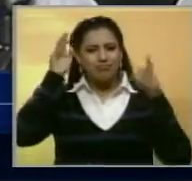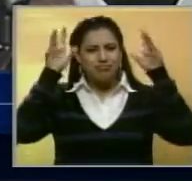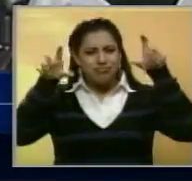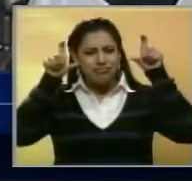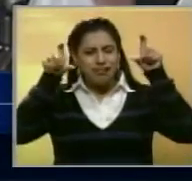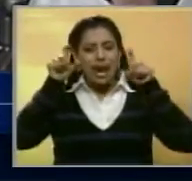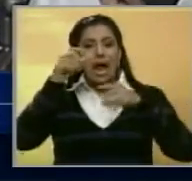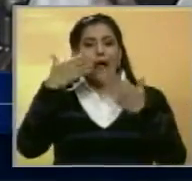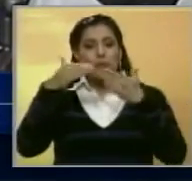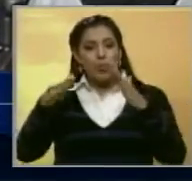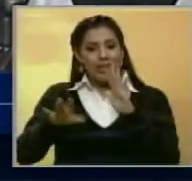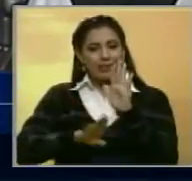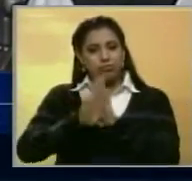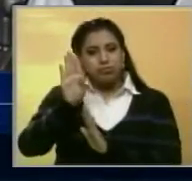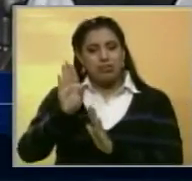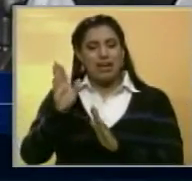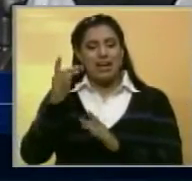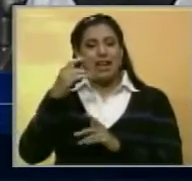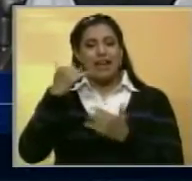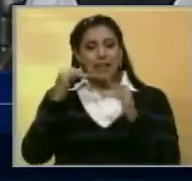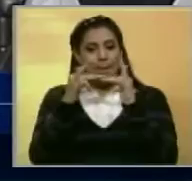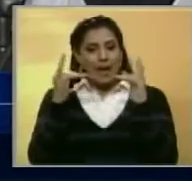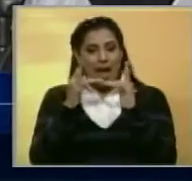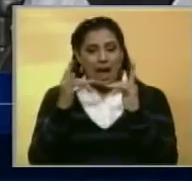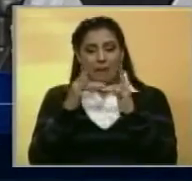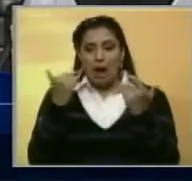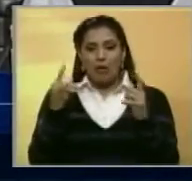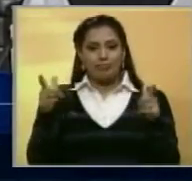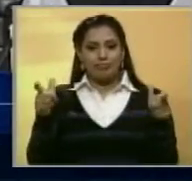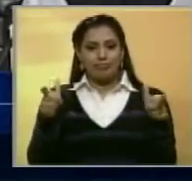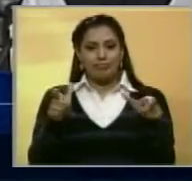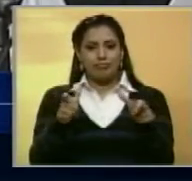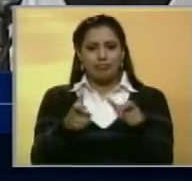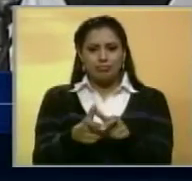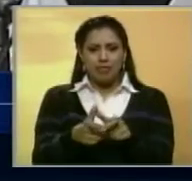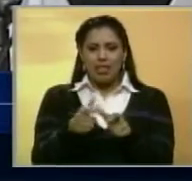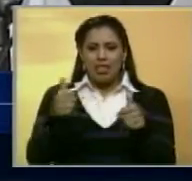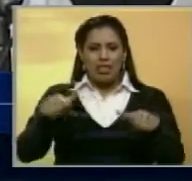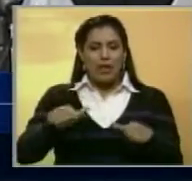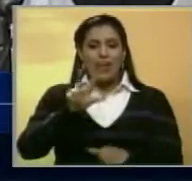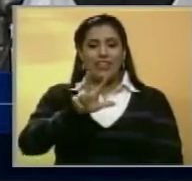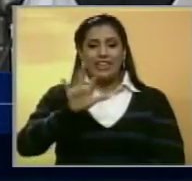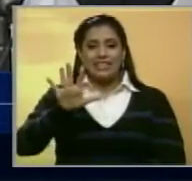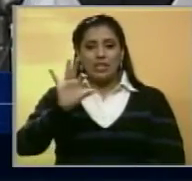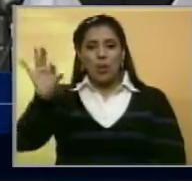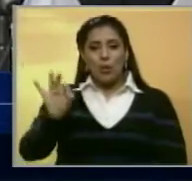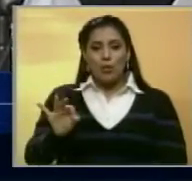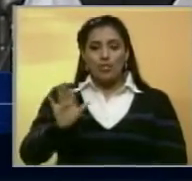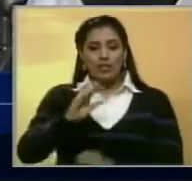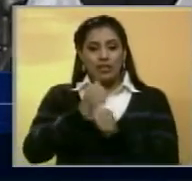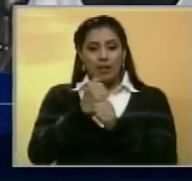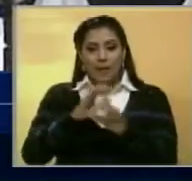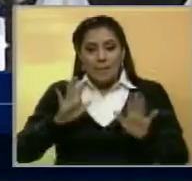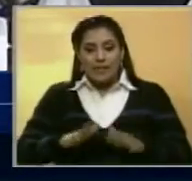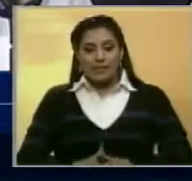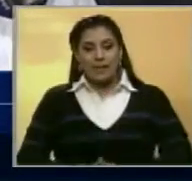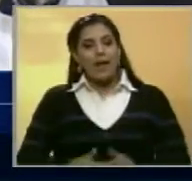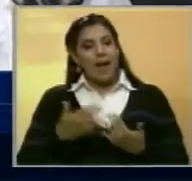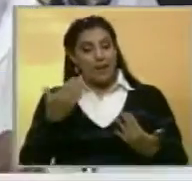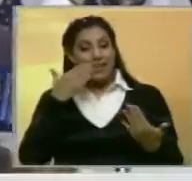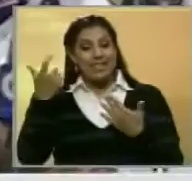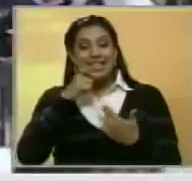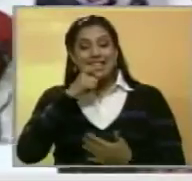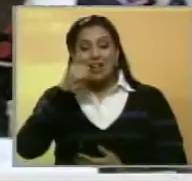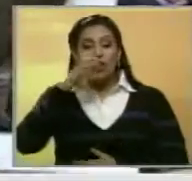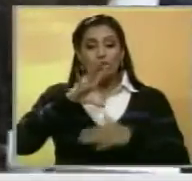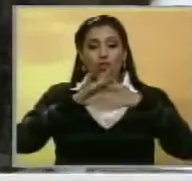y también en la cantidad de camas, pues si acaso estarán funcionando el 35 por ciento de ellas. Palabras entonces del presidente